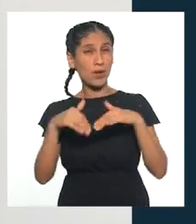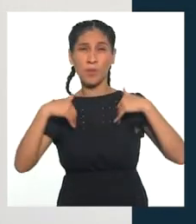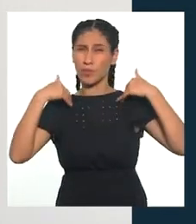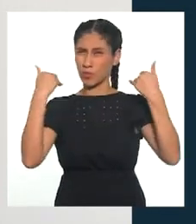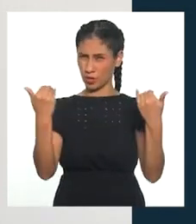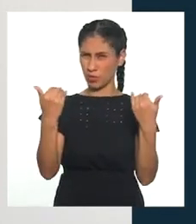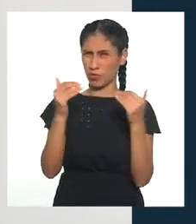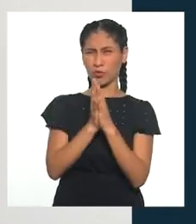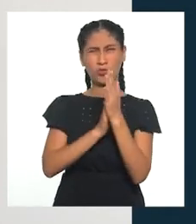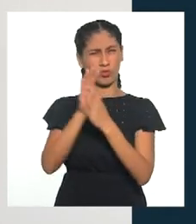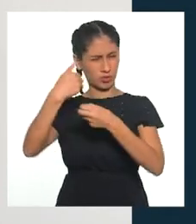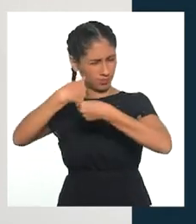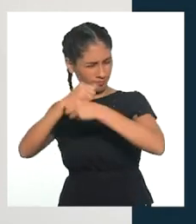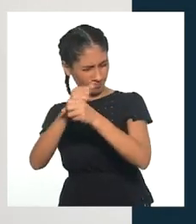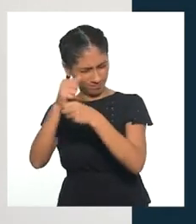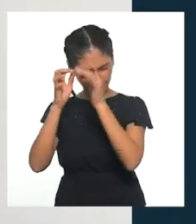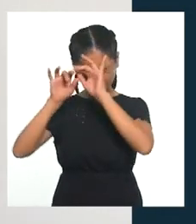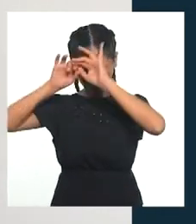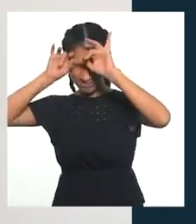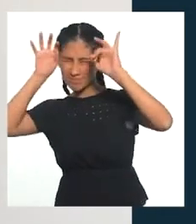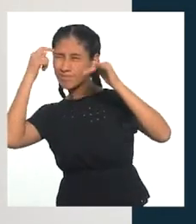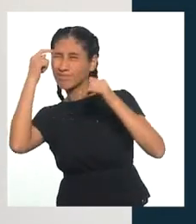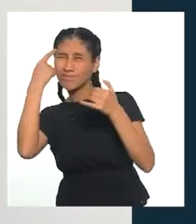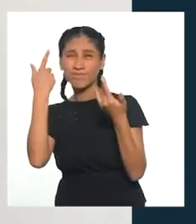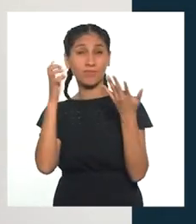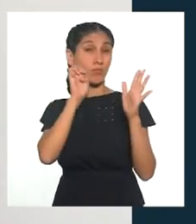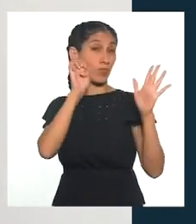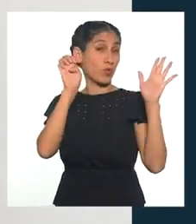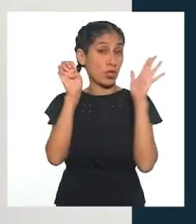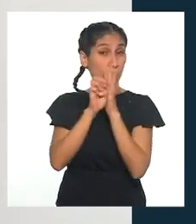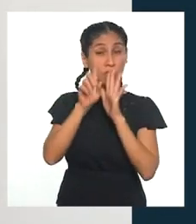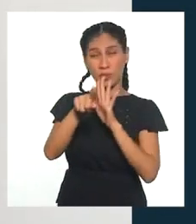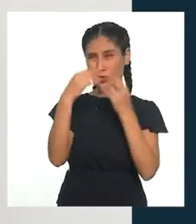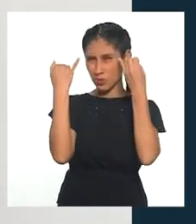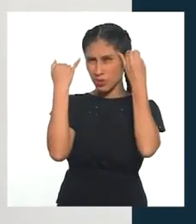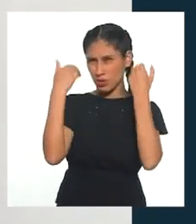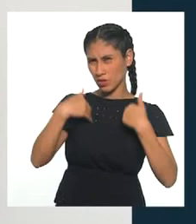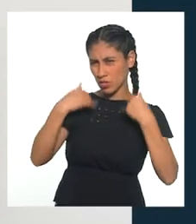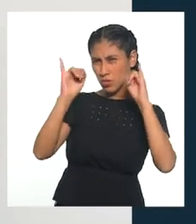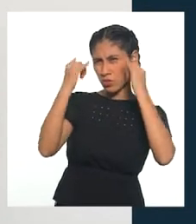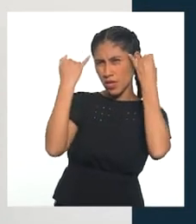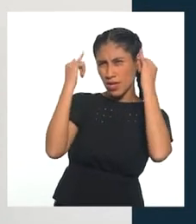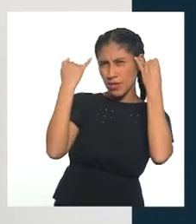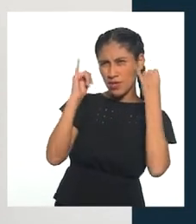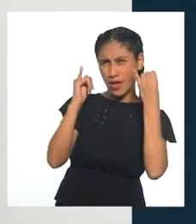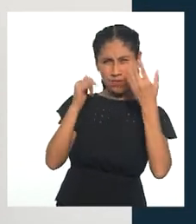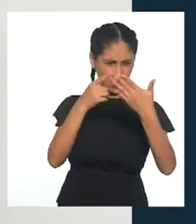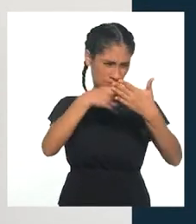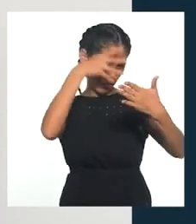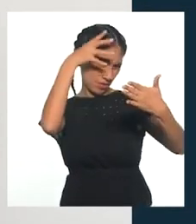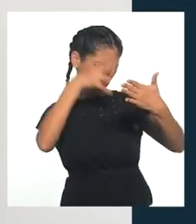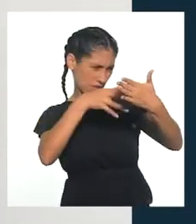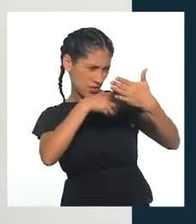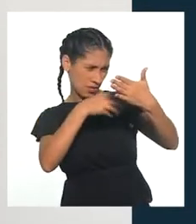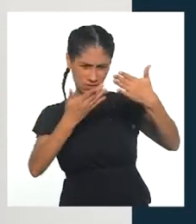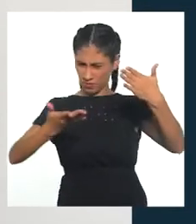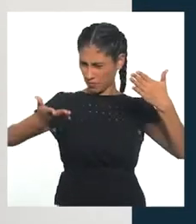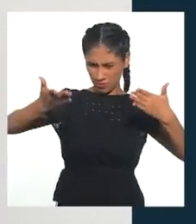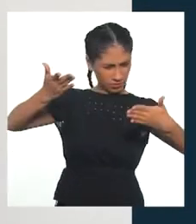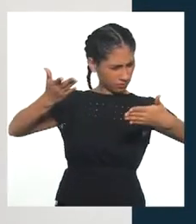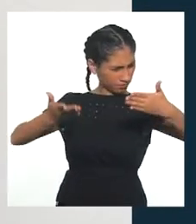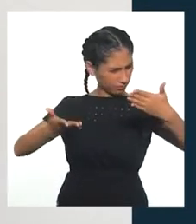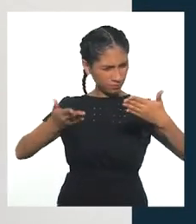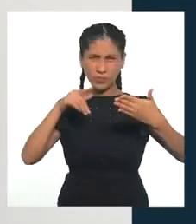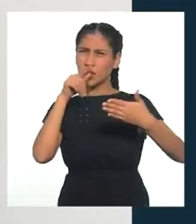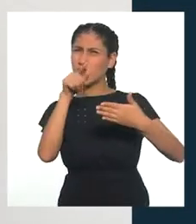ejercitar nuestra creatividad. Por ejemplo, si uno tiene una idea, tiene que investigar y compararla qué es lo que están haciendo de manera similar